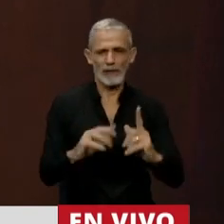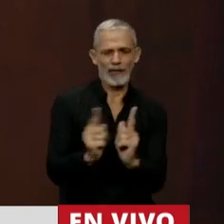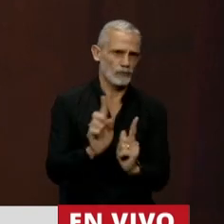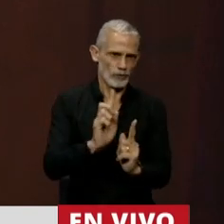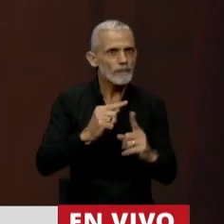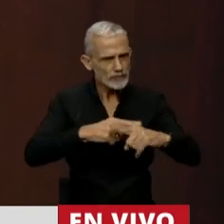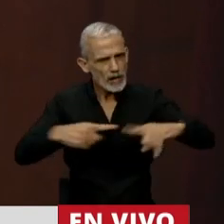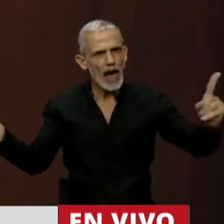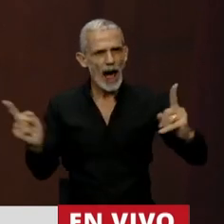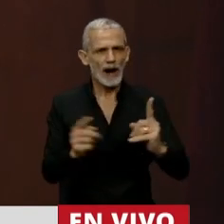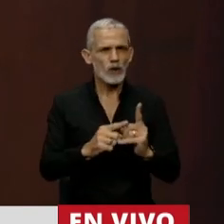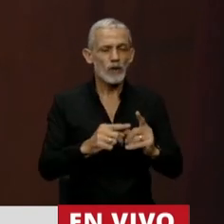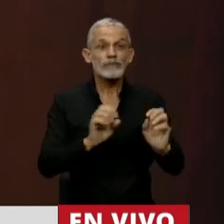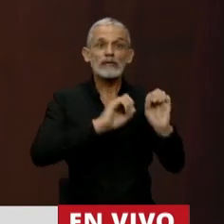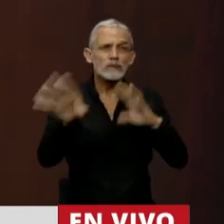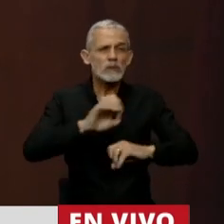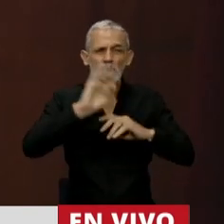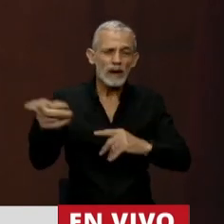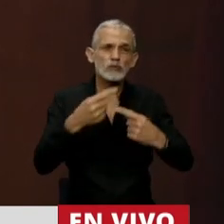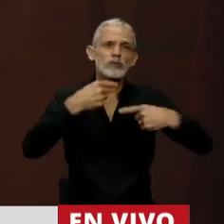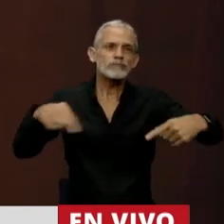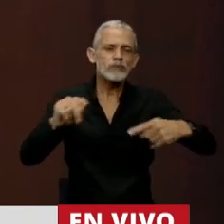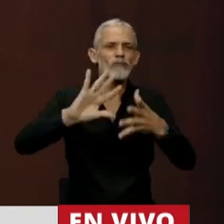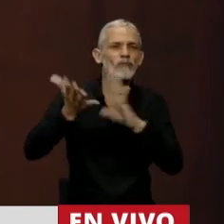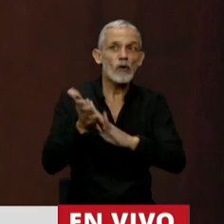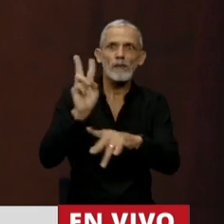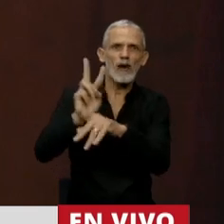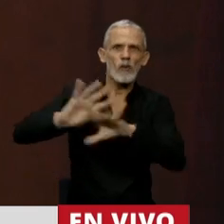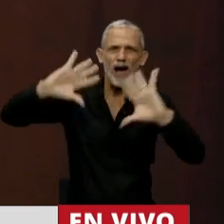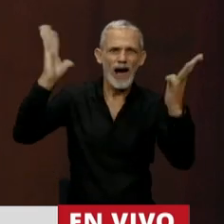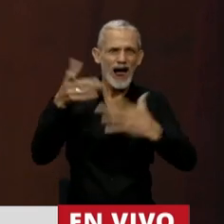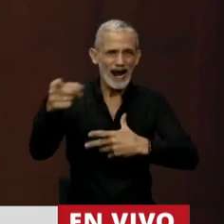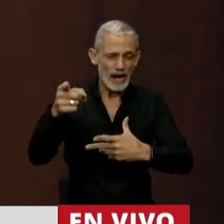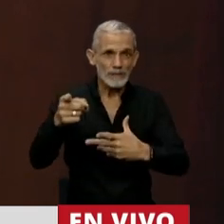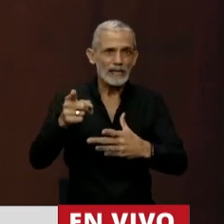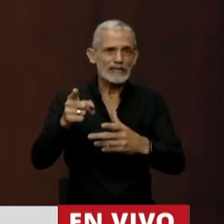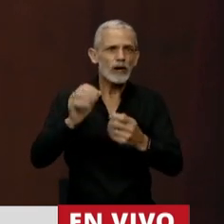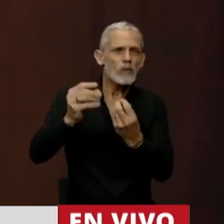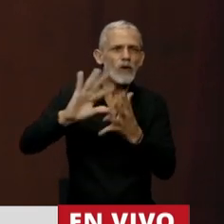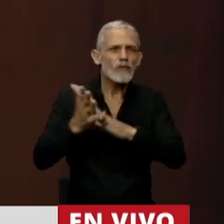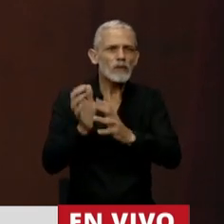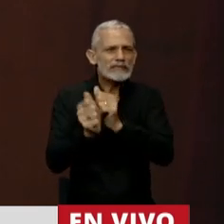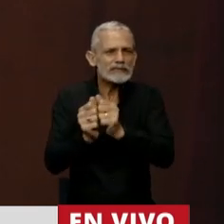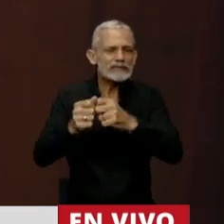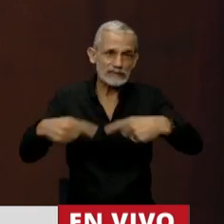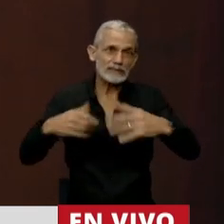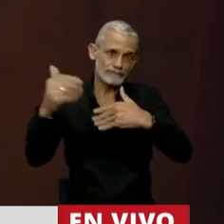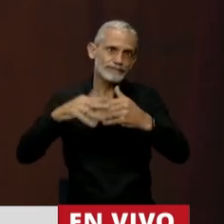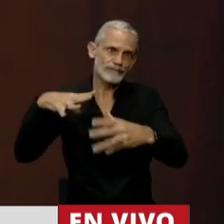La gestión eficiente de los residuos sólidos urbanos como método para proteger el ambiente sigue siendo una deuda pendiente.